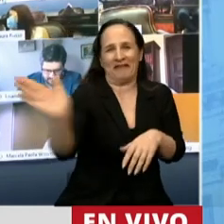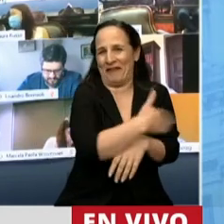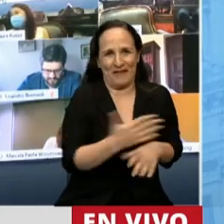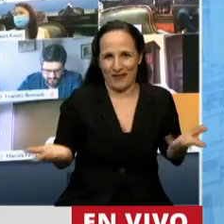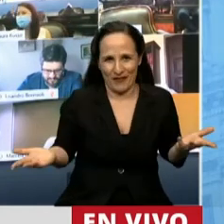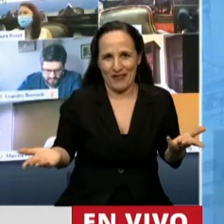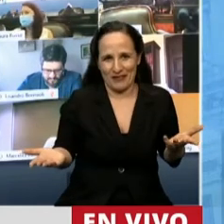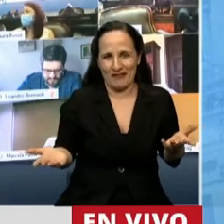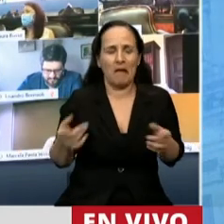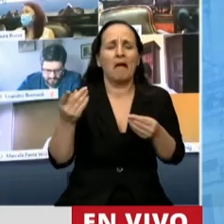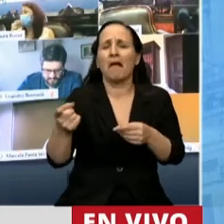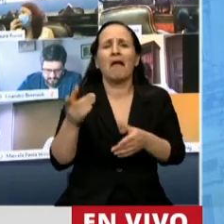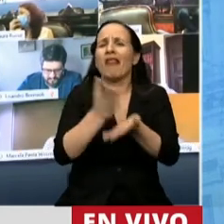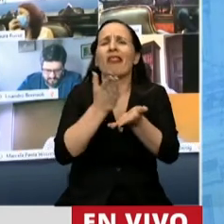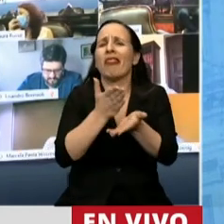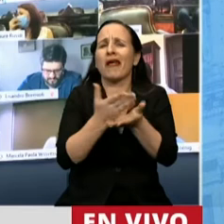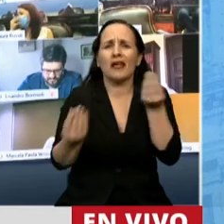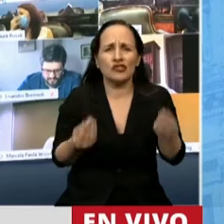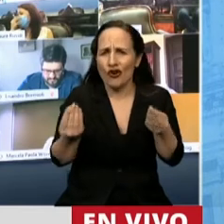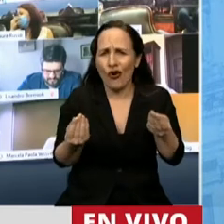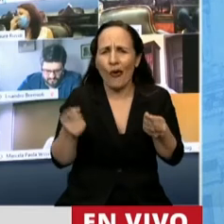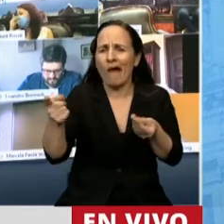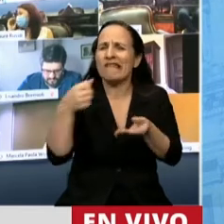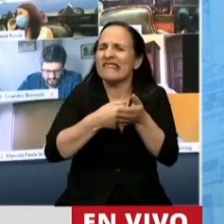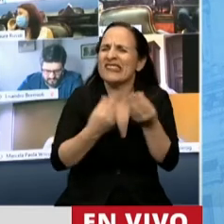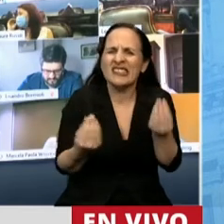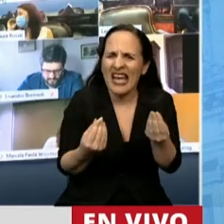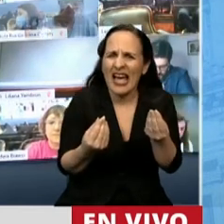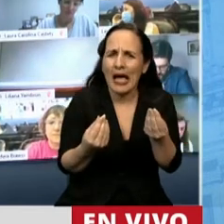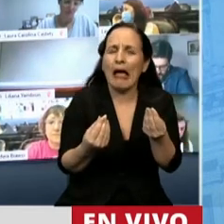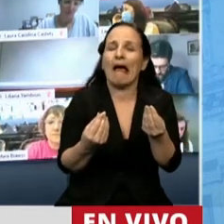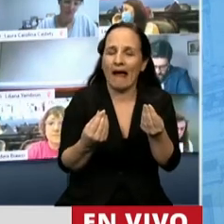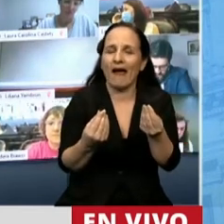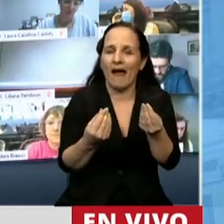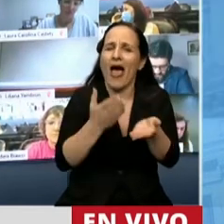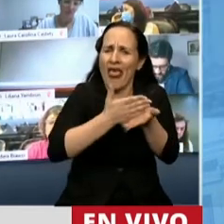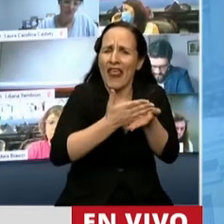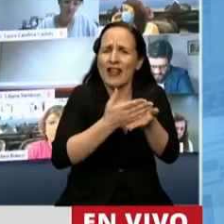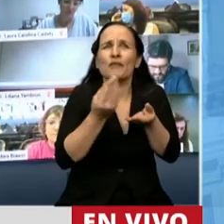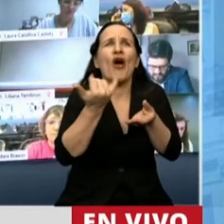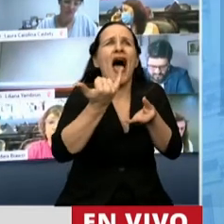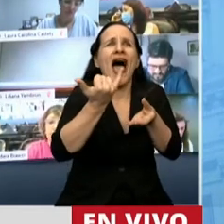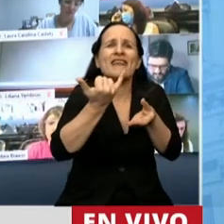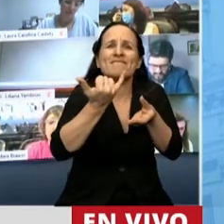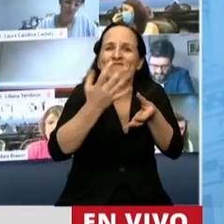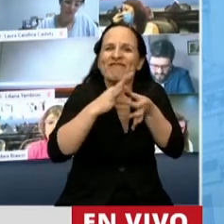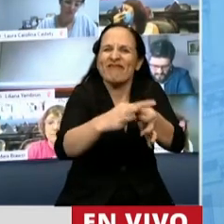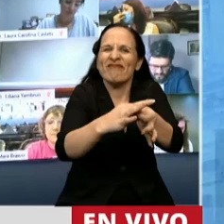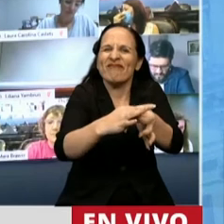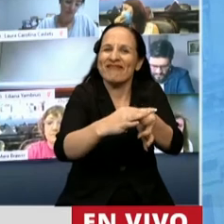de poder dar cuenta de un derecho que articula en su logro, los derechos articulan distintas